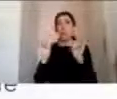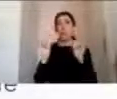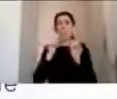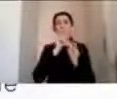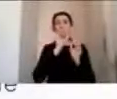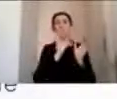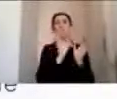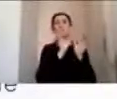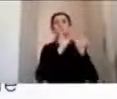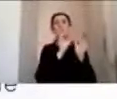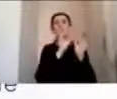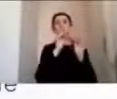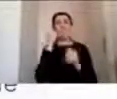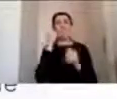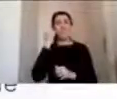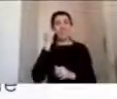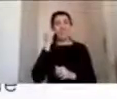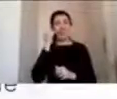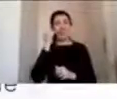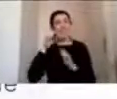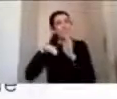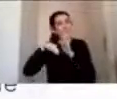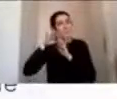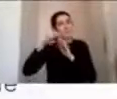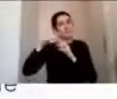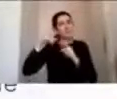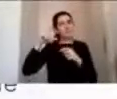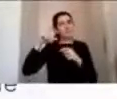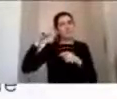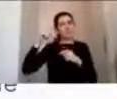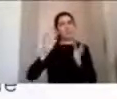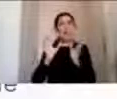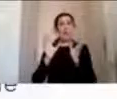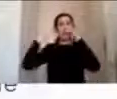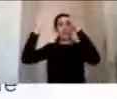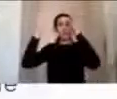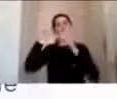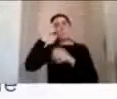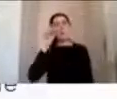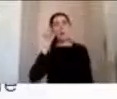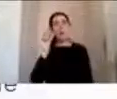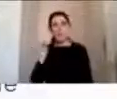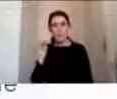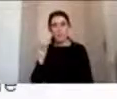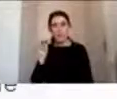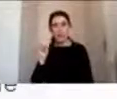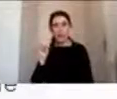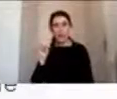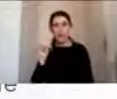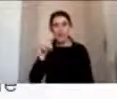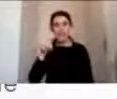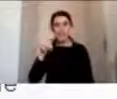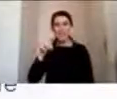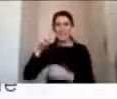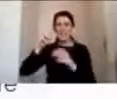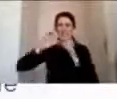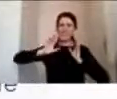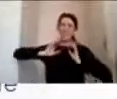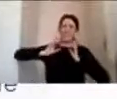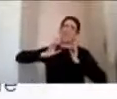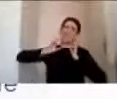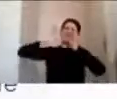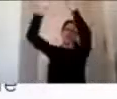percepción del niño tal vez puede ser mucho mayor, pero sin embargo, la madre, en esta imagen, eso es lo que persigue, que en el fondo el niño